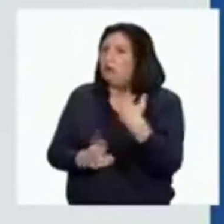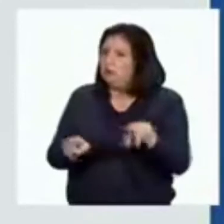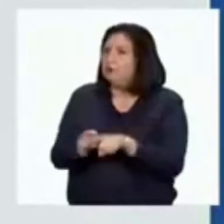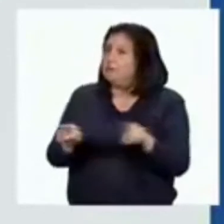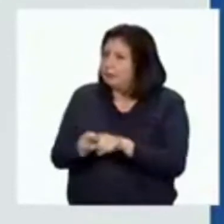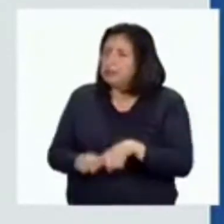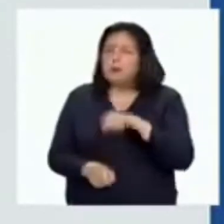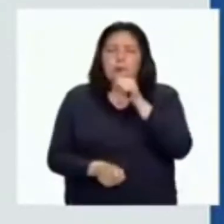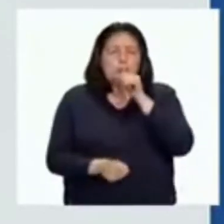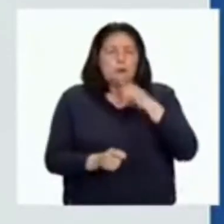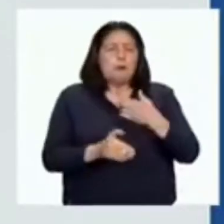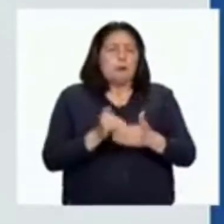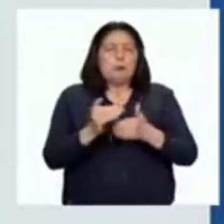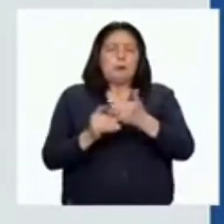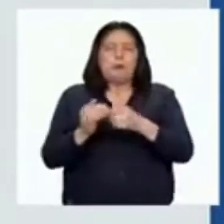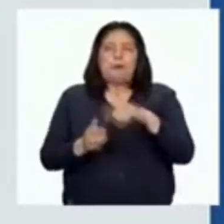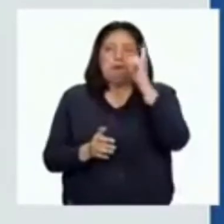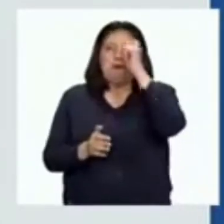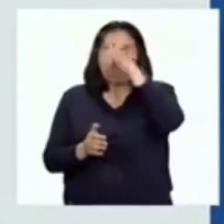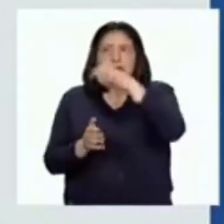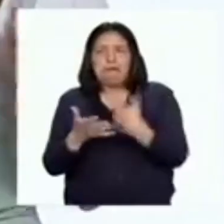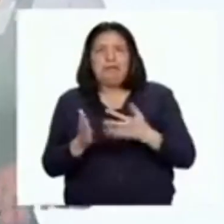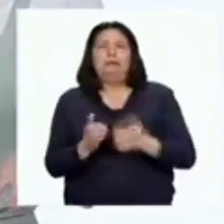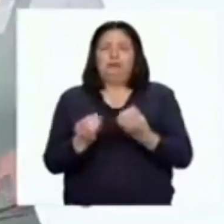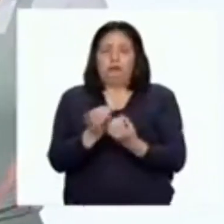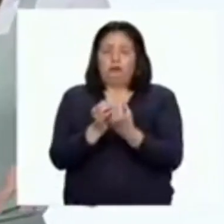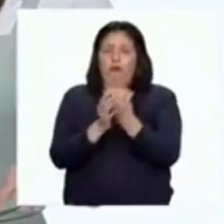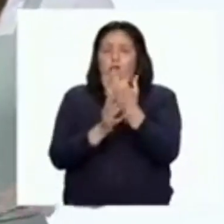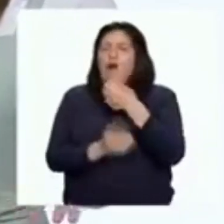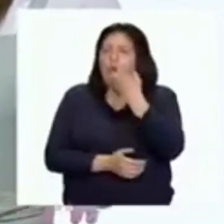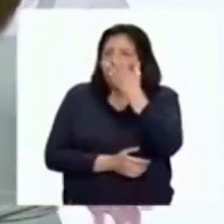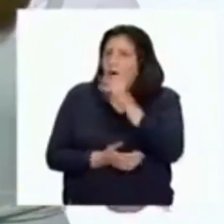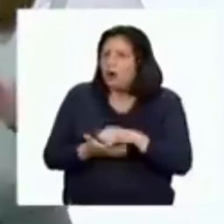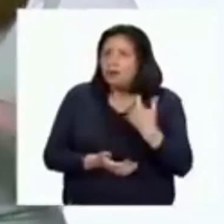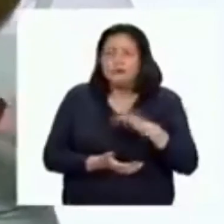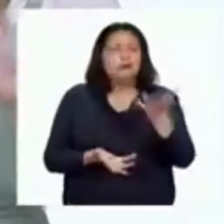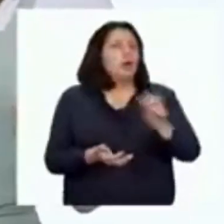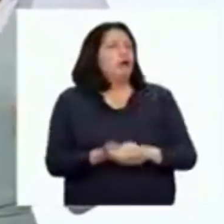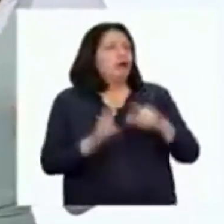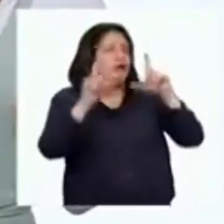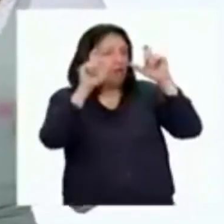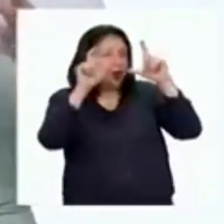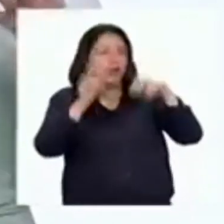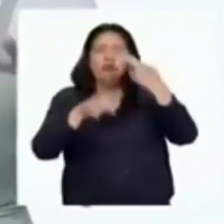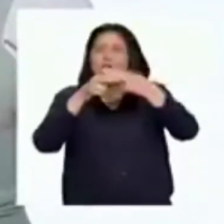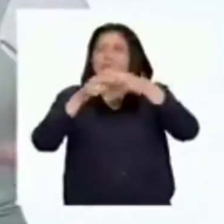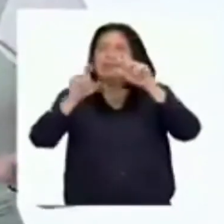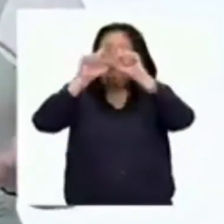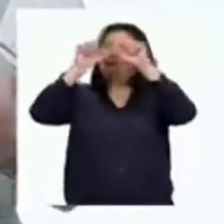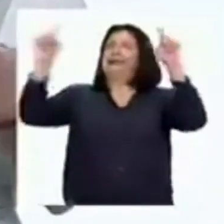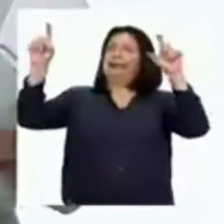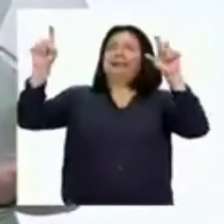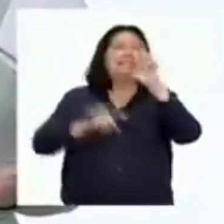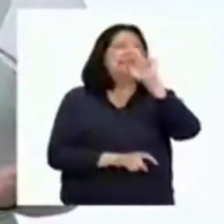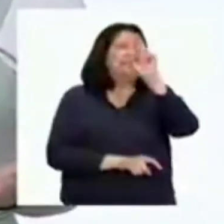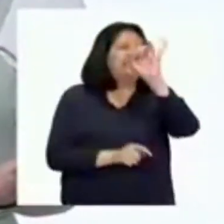resiliente y florece a pesar de las dificultades. Tiene una serie fotográfica llamada Resiliencia en la que nos